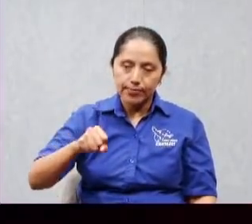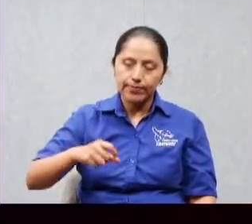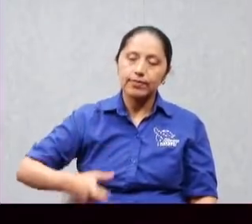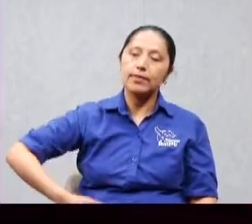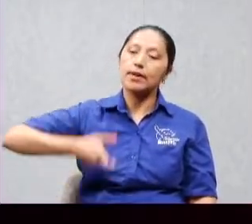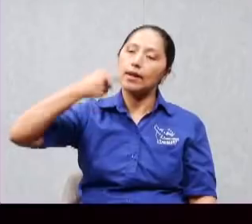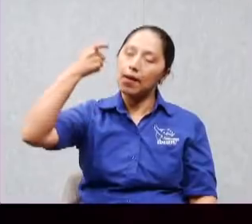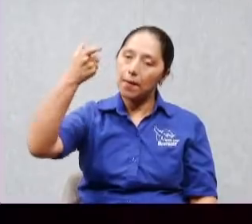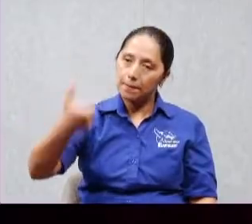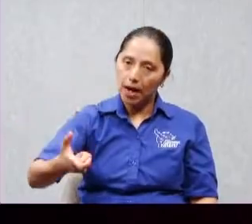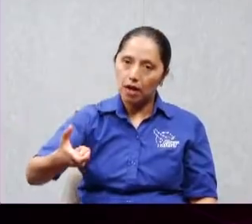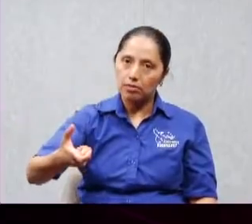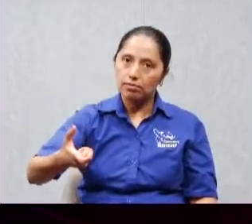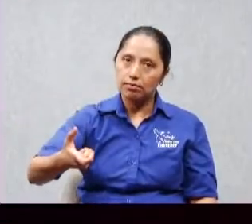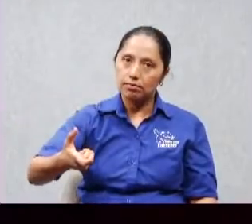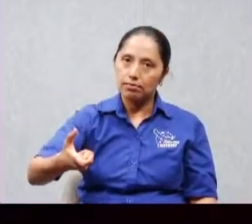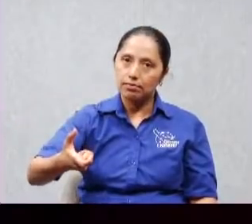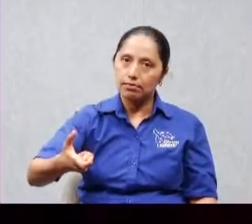o que